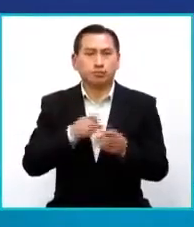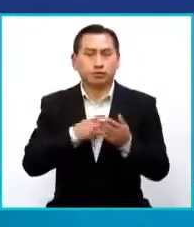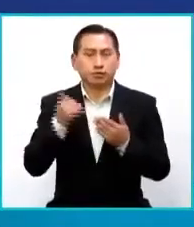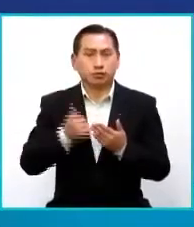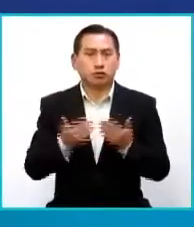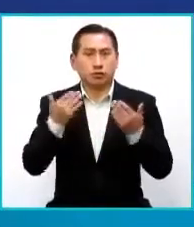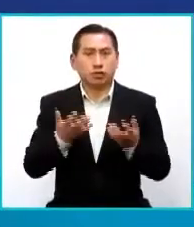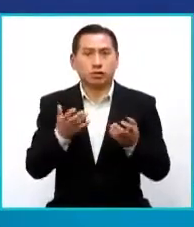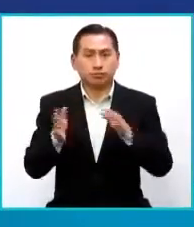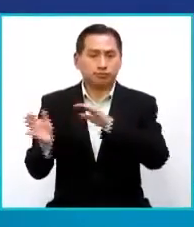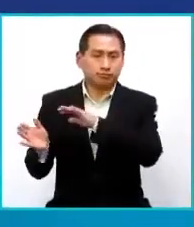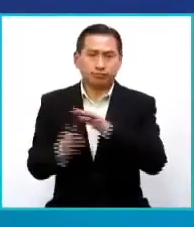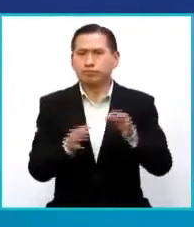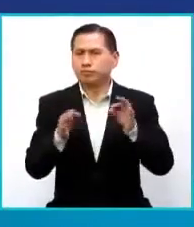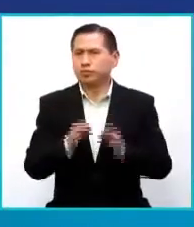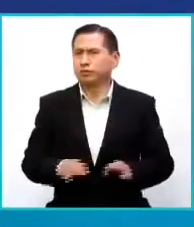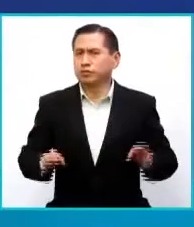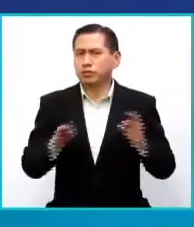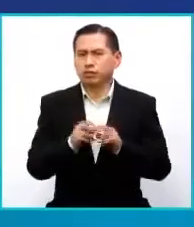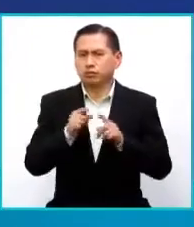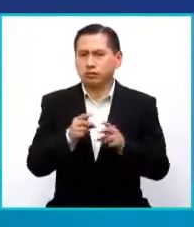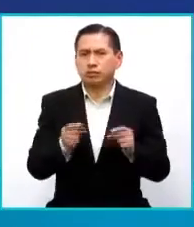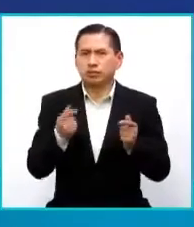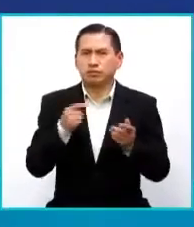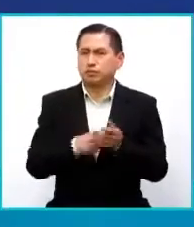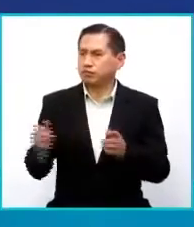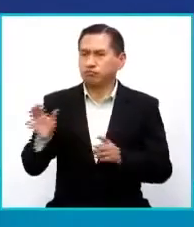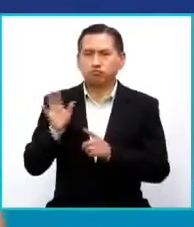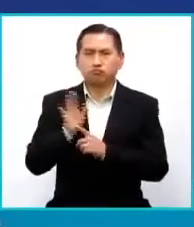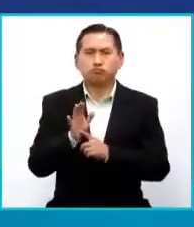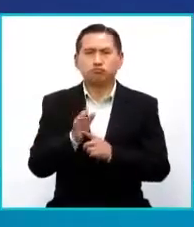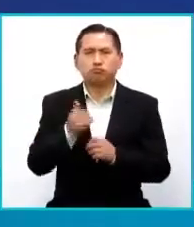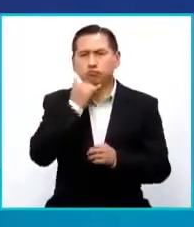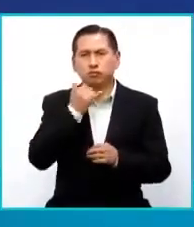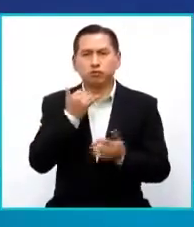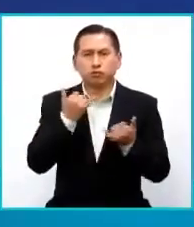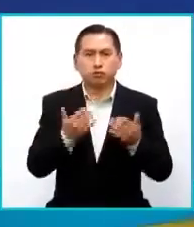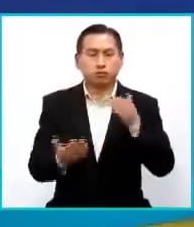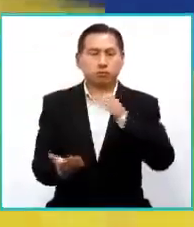Ahora quiero pasar a otro tema y quiero comentarles rápidamente a través de las imágenes lo que sucedió esta mañana en el ministerio.